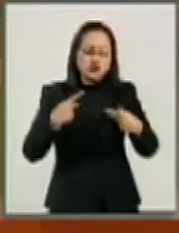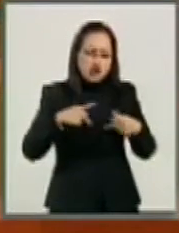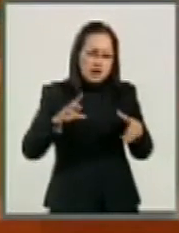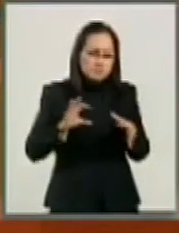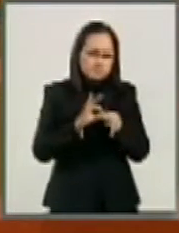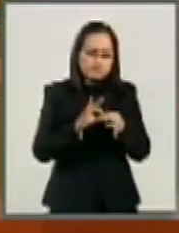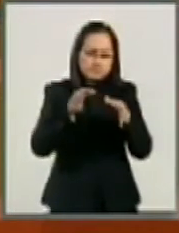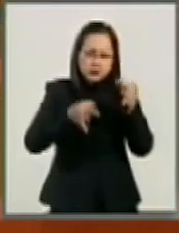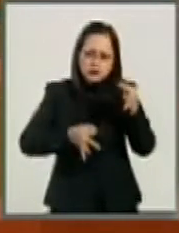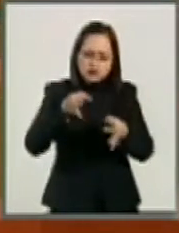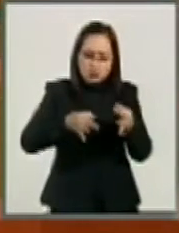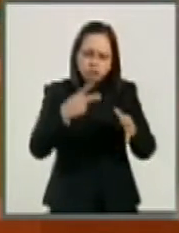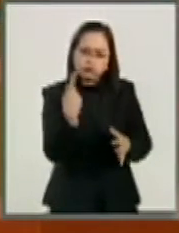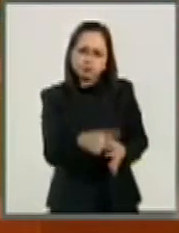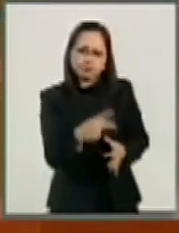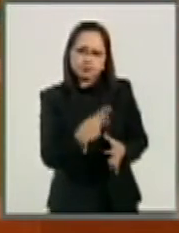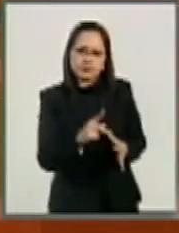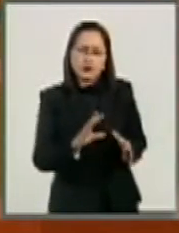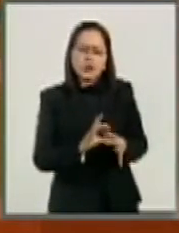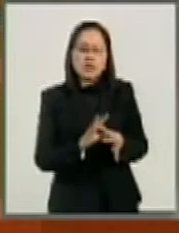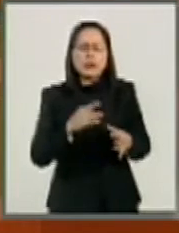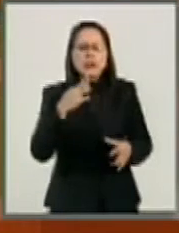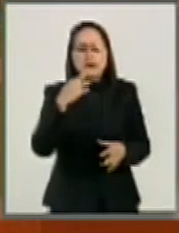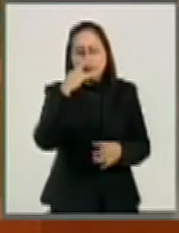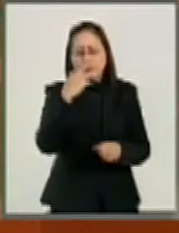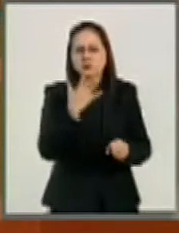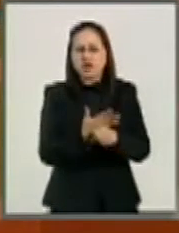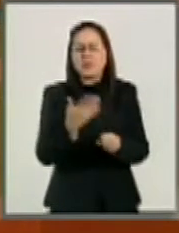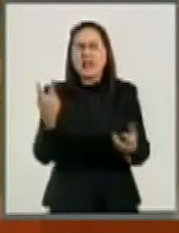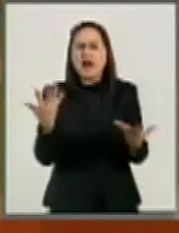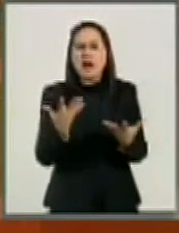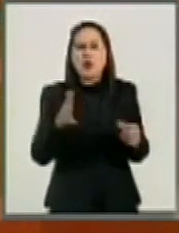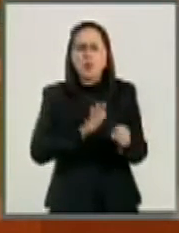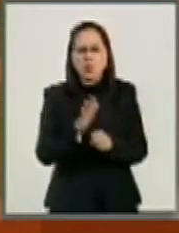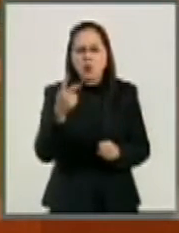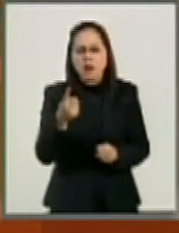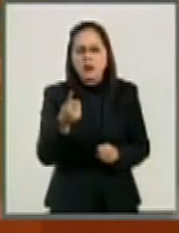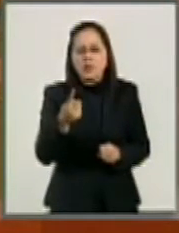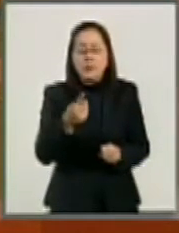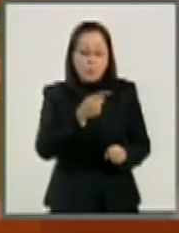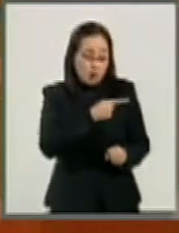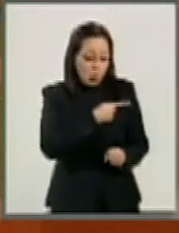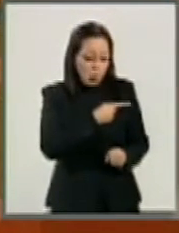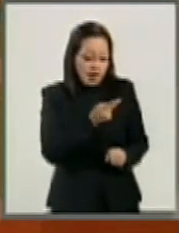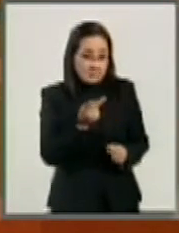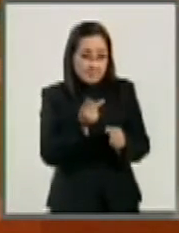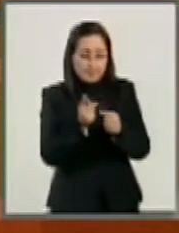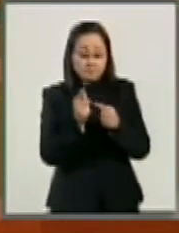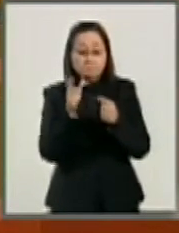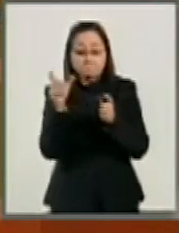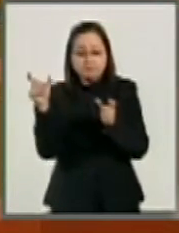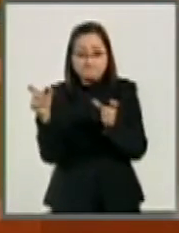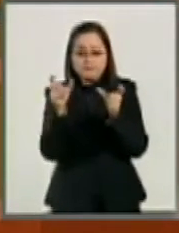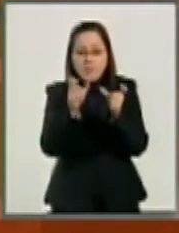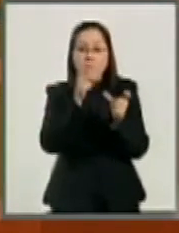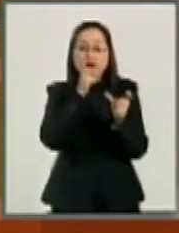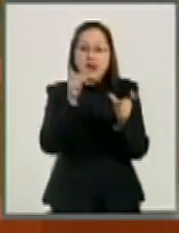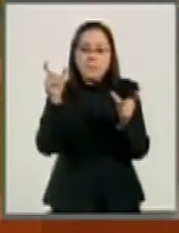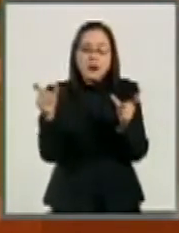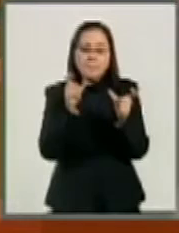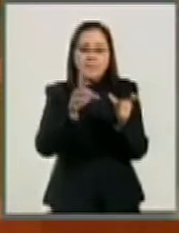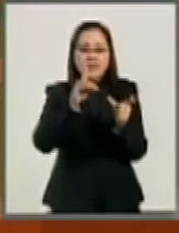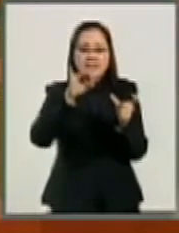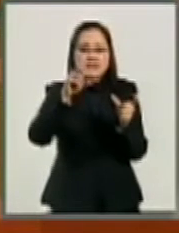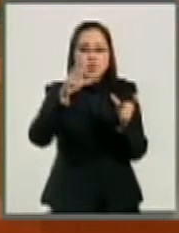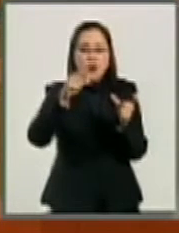patrimonio propios a cargo de la medición de la pobreza, coma, y se agregaría la desigualdad, coma,